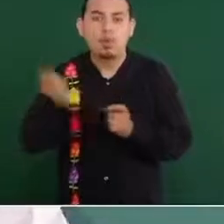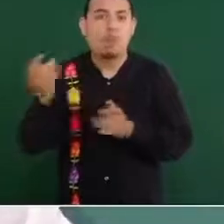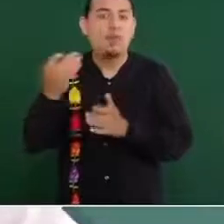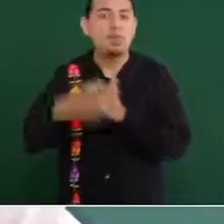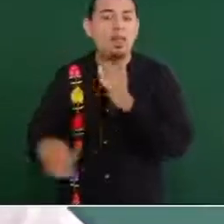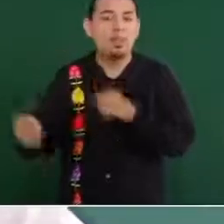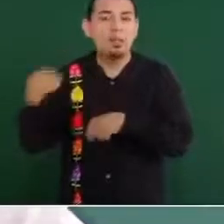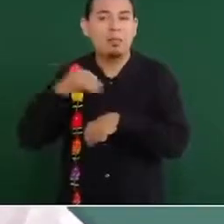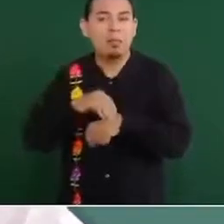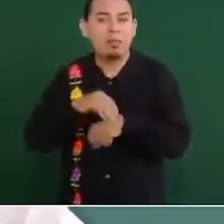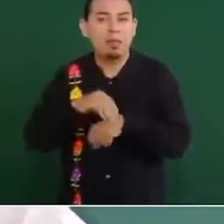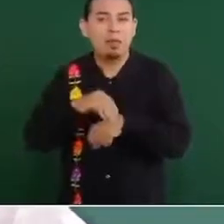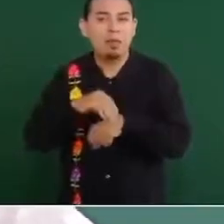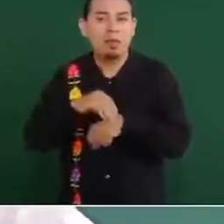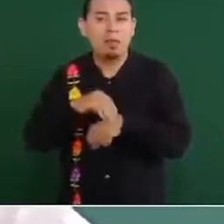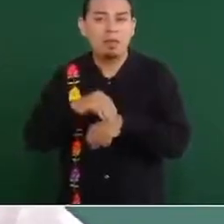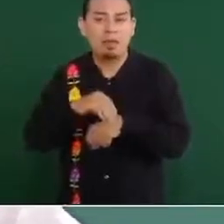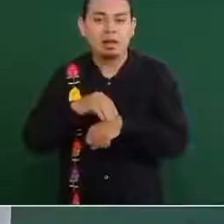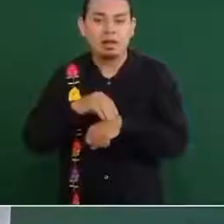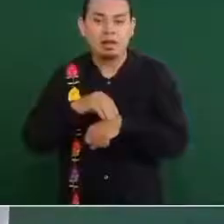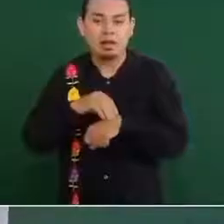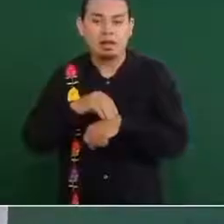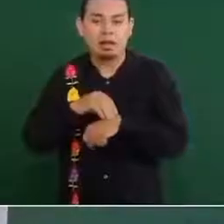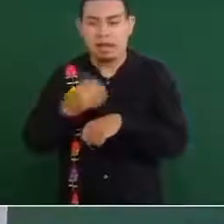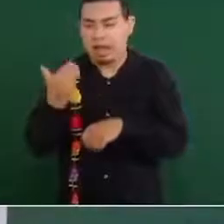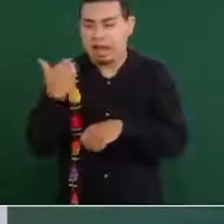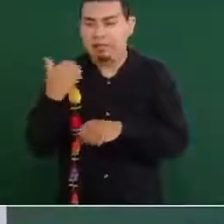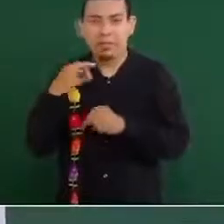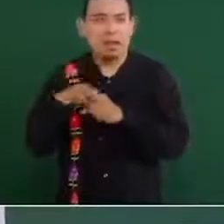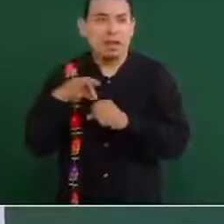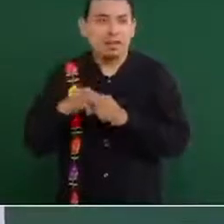que acaban de haber elecciones